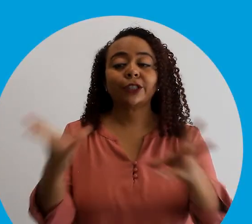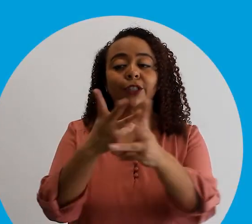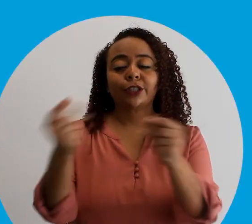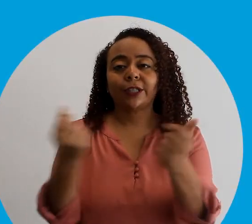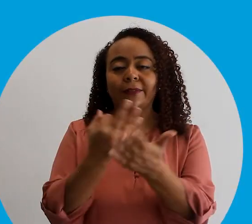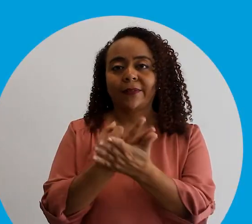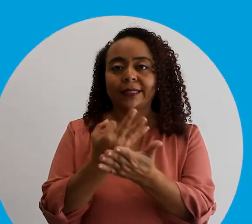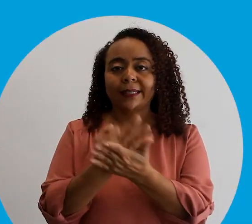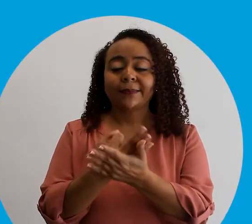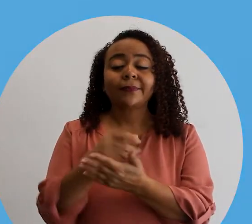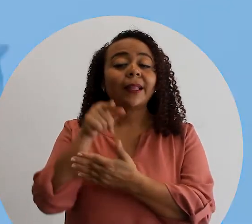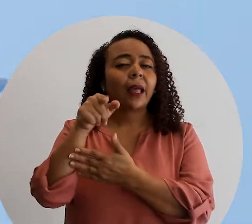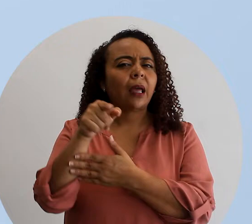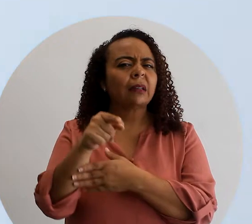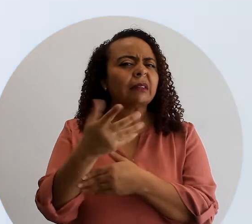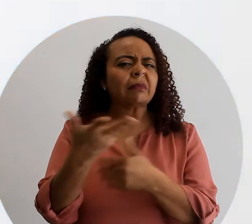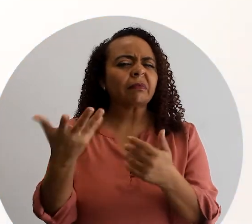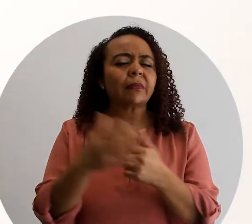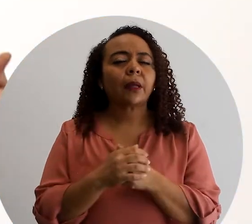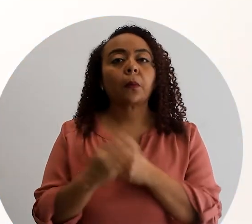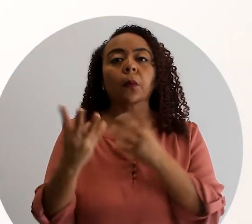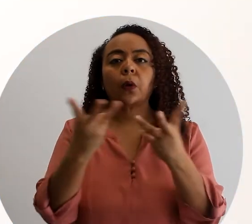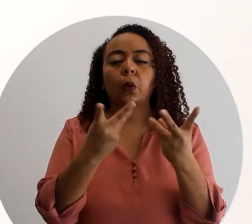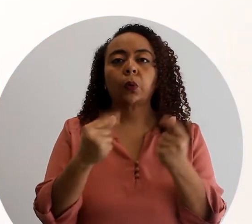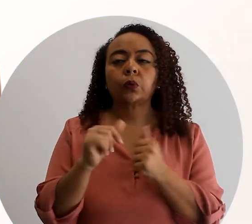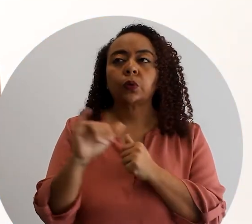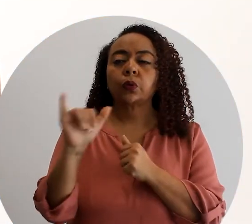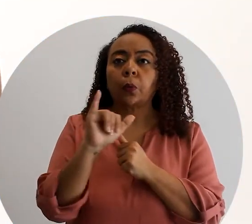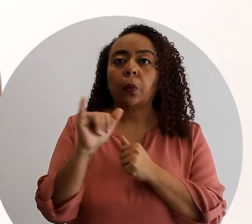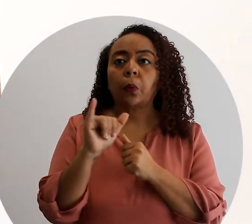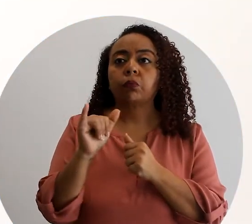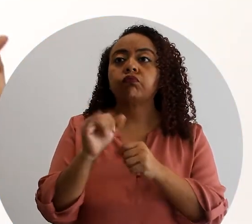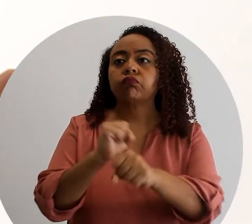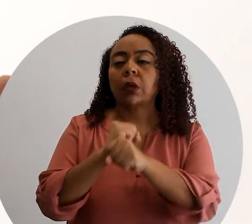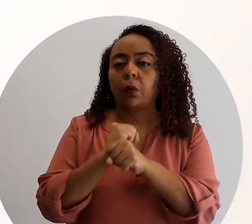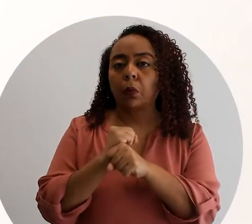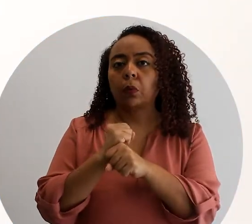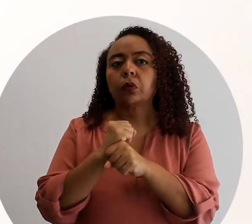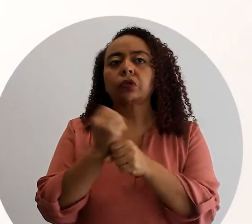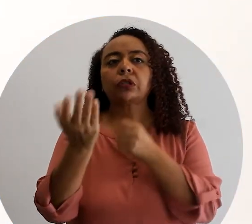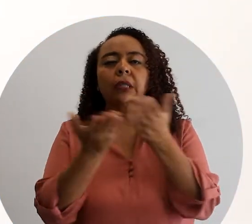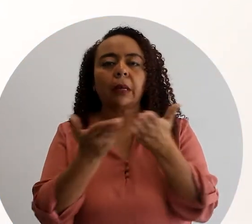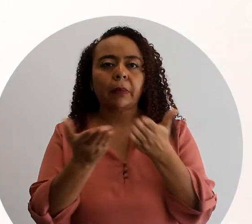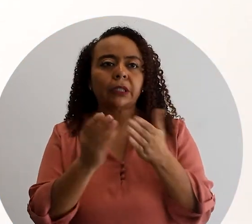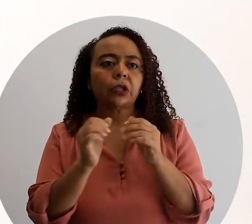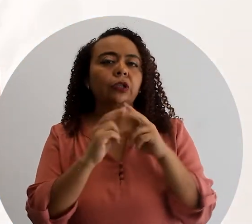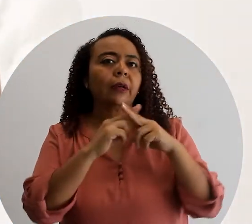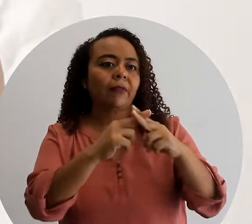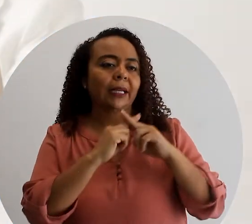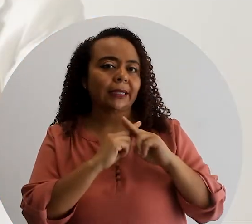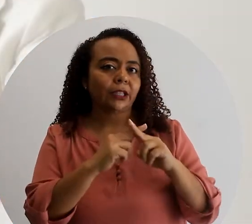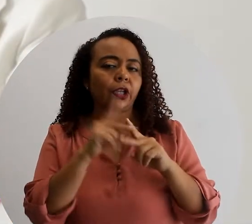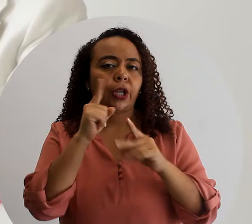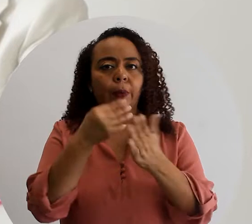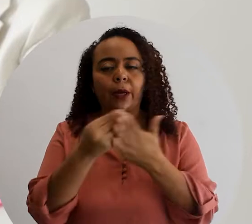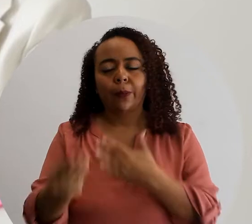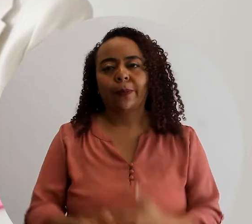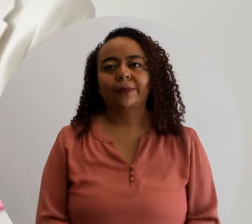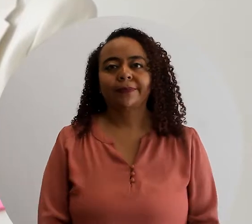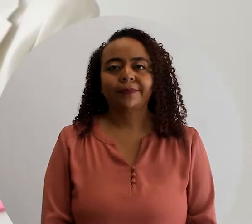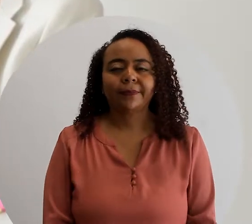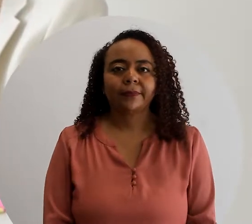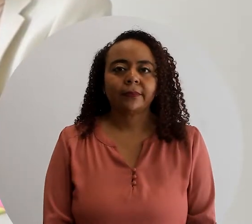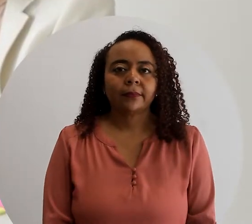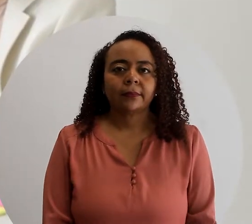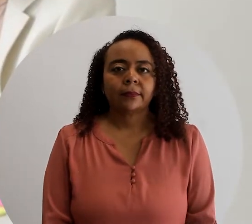Soluciones financieras. Estas corresponden a productos como fondos de inversión, seguros o servicios como la financiación de una